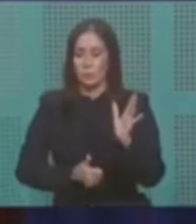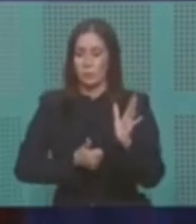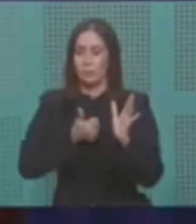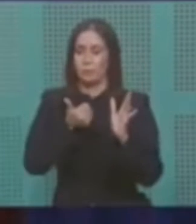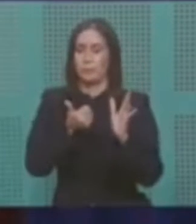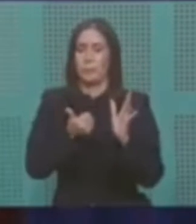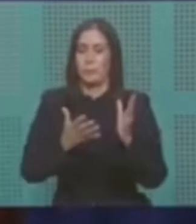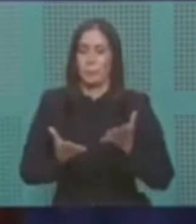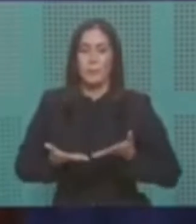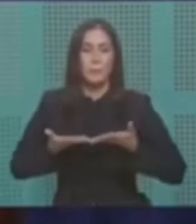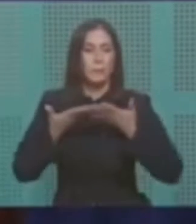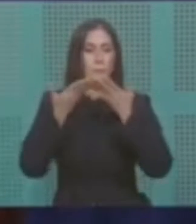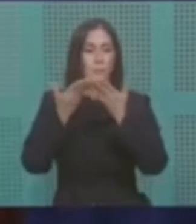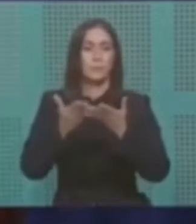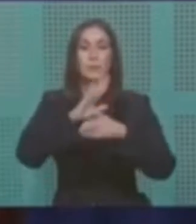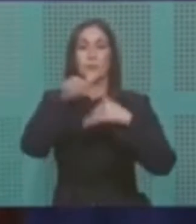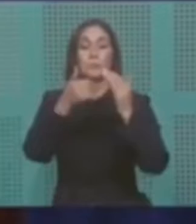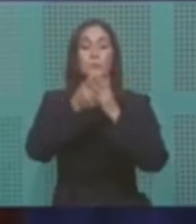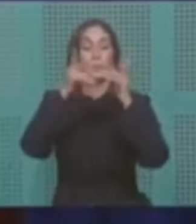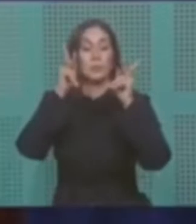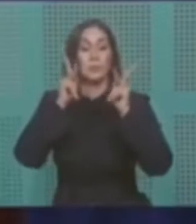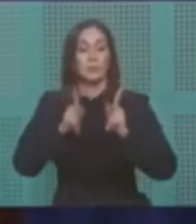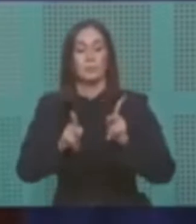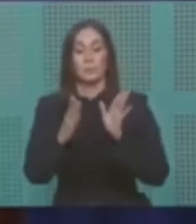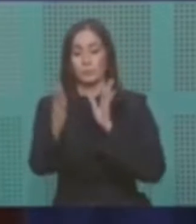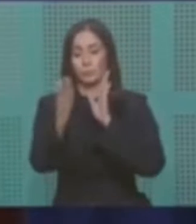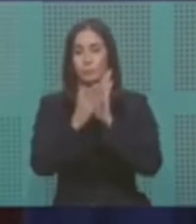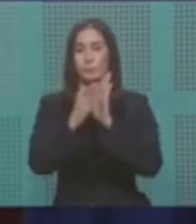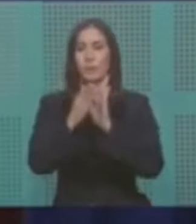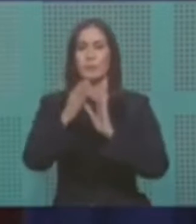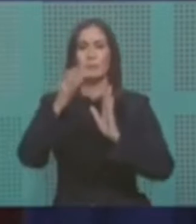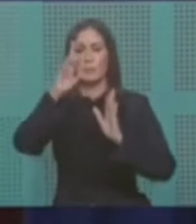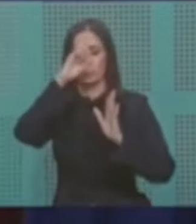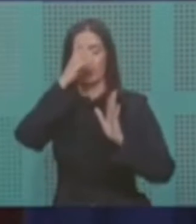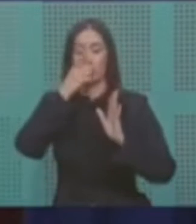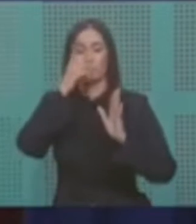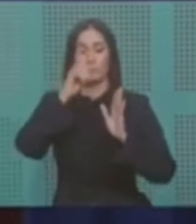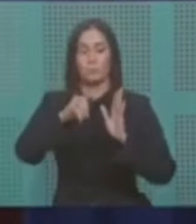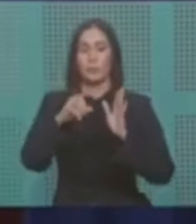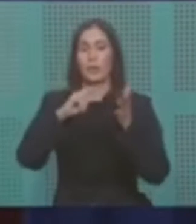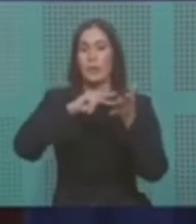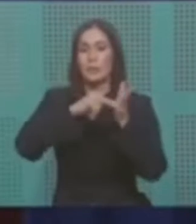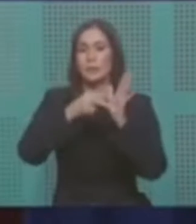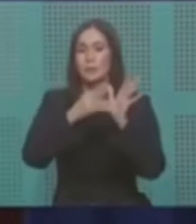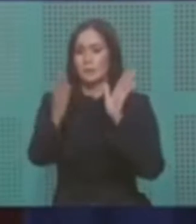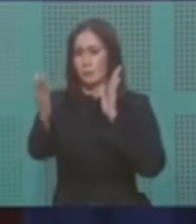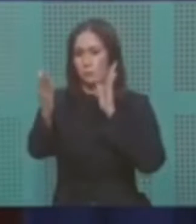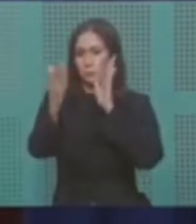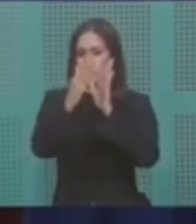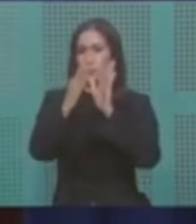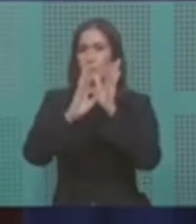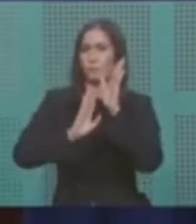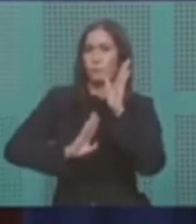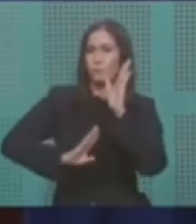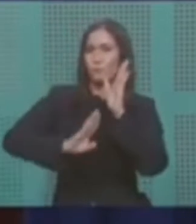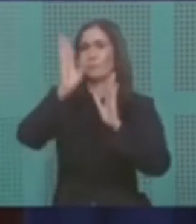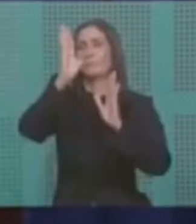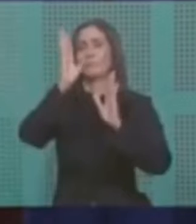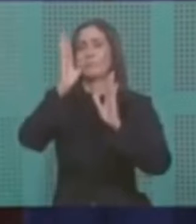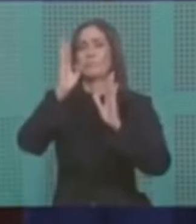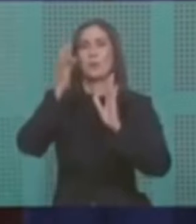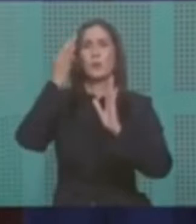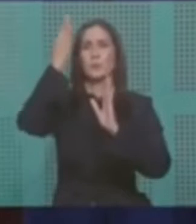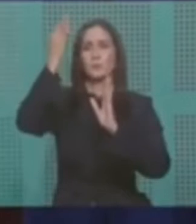dominicano siempre ha significado hacer frente a los desafíos con valor y plantarle cara al futuro con optimismo,